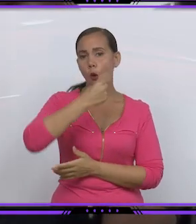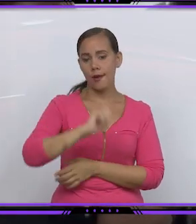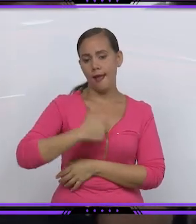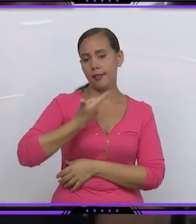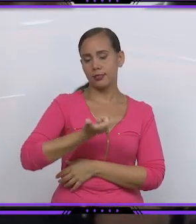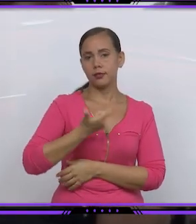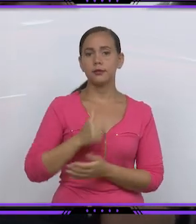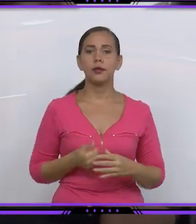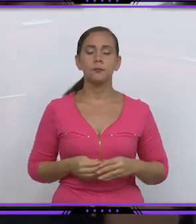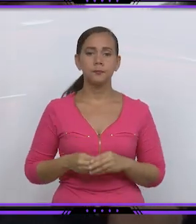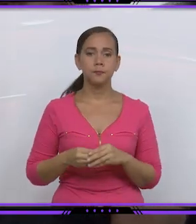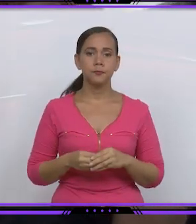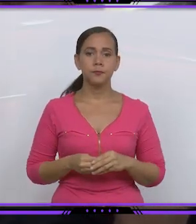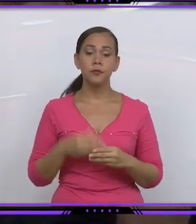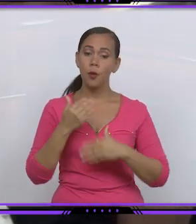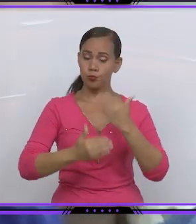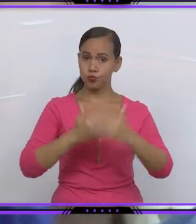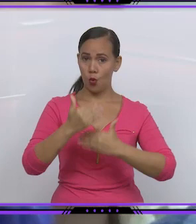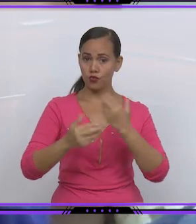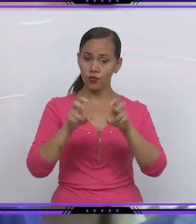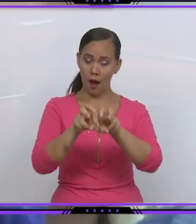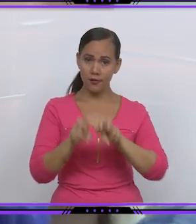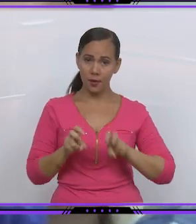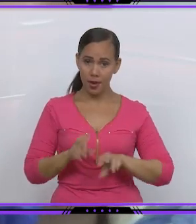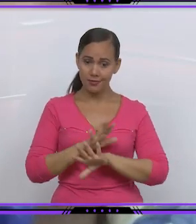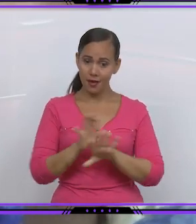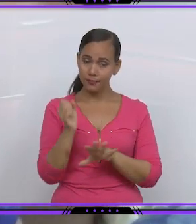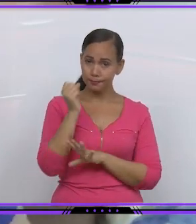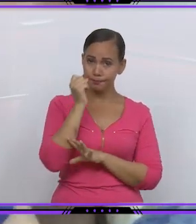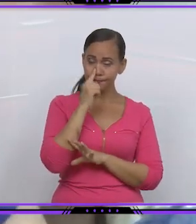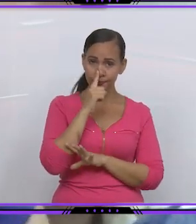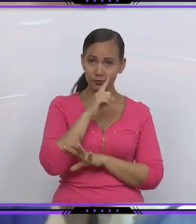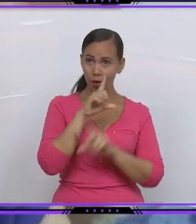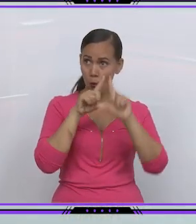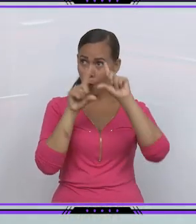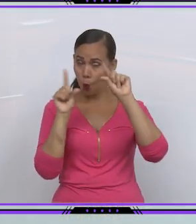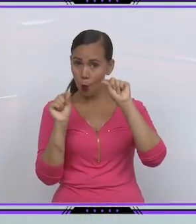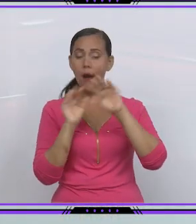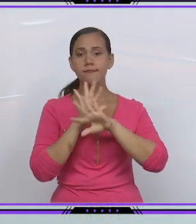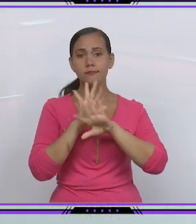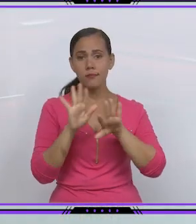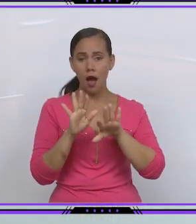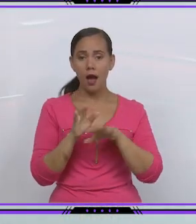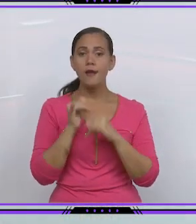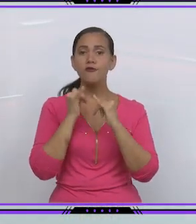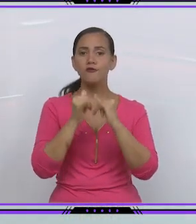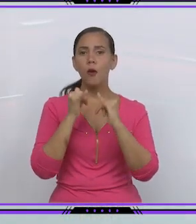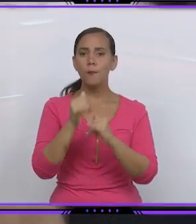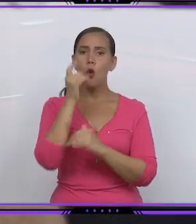de artistas matanceros. El proceso asambleario ya casi termina en el país según informó